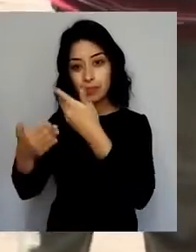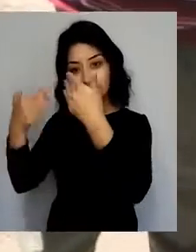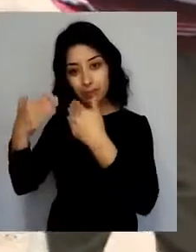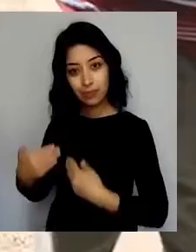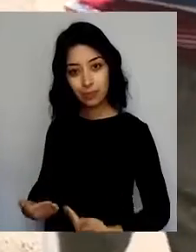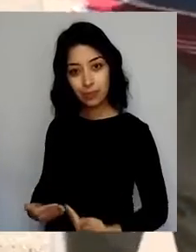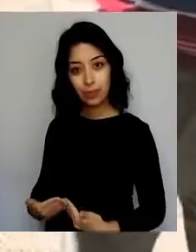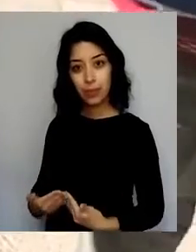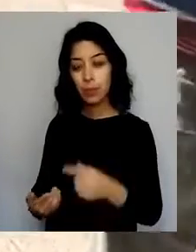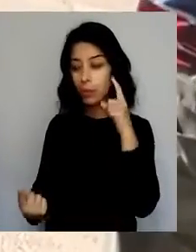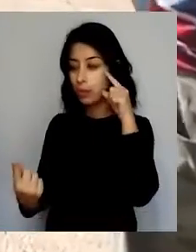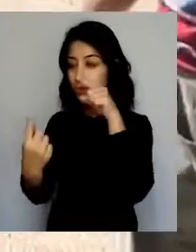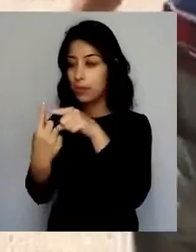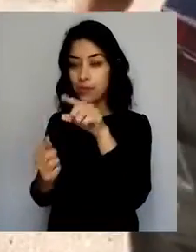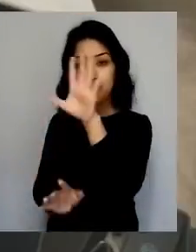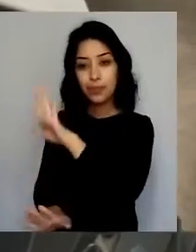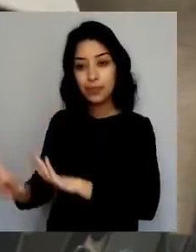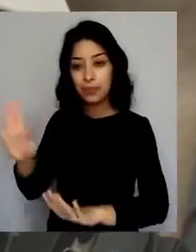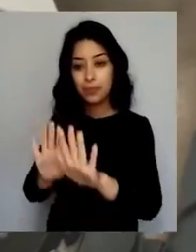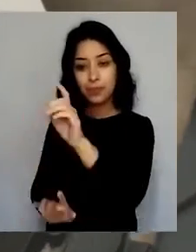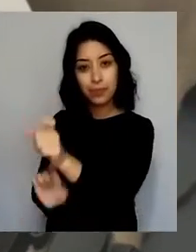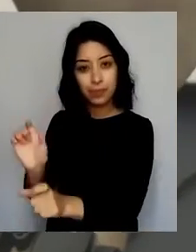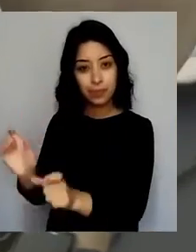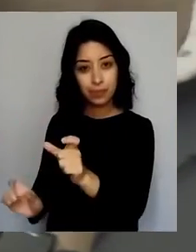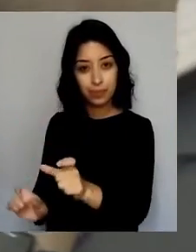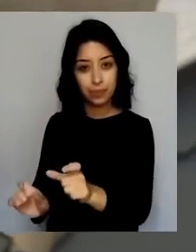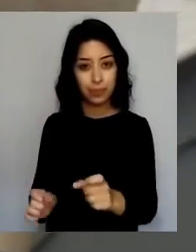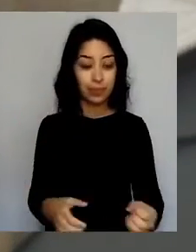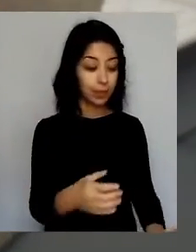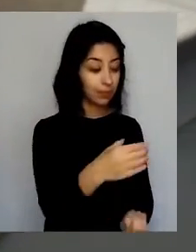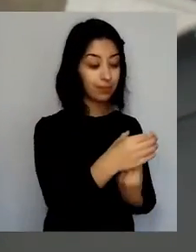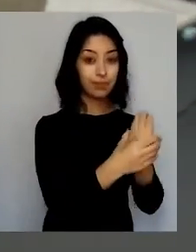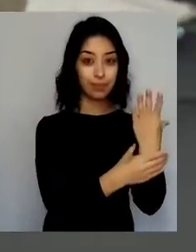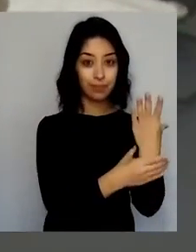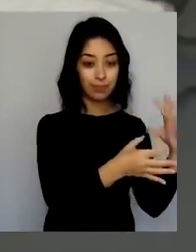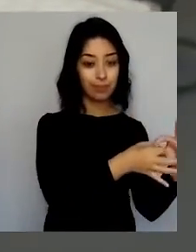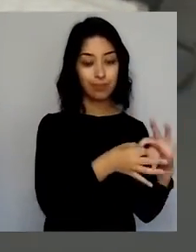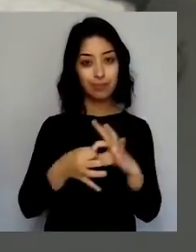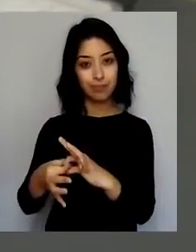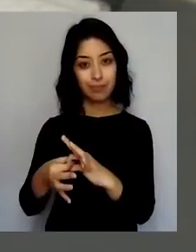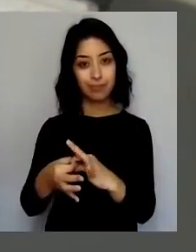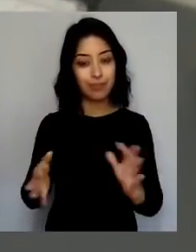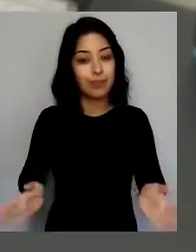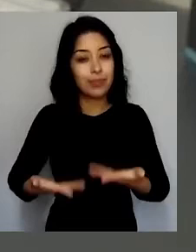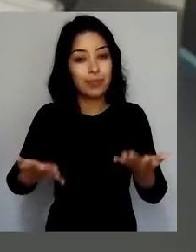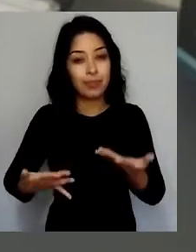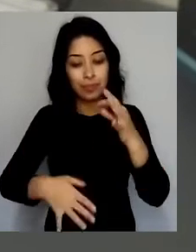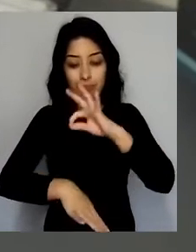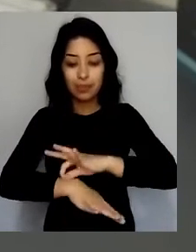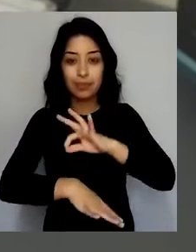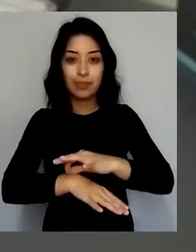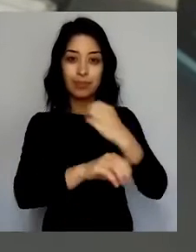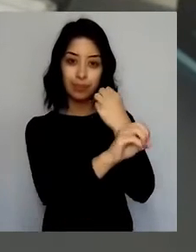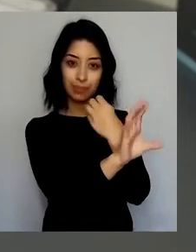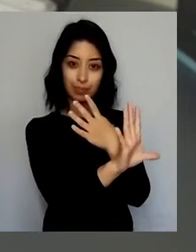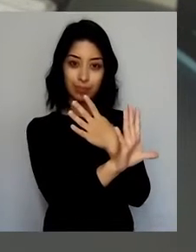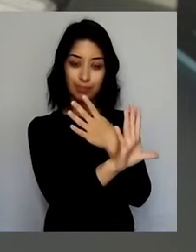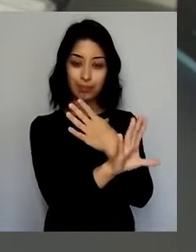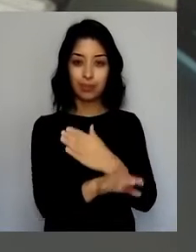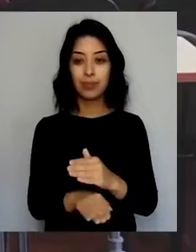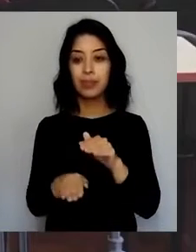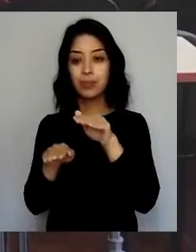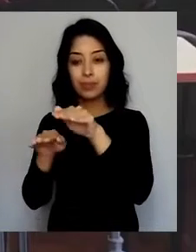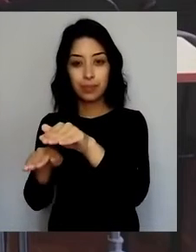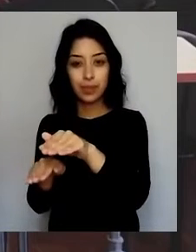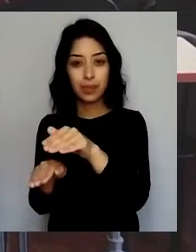población. De la mano con la innovación, impulsan la telemedicina atendiendo consultas de localidades aisladas